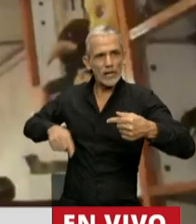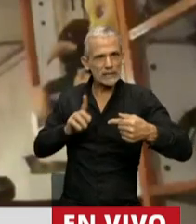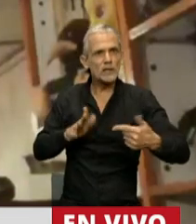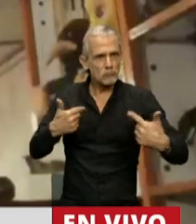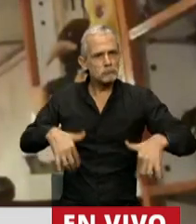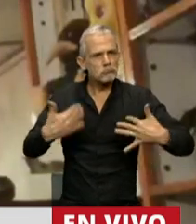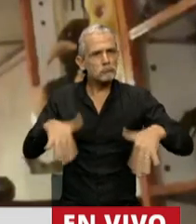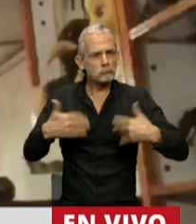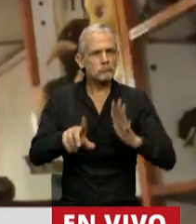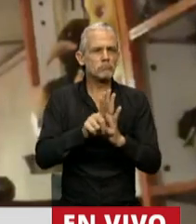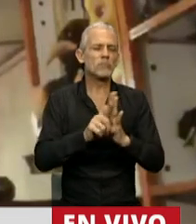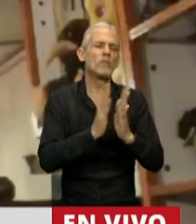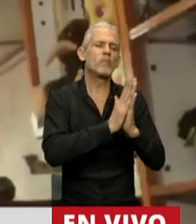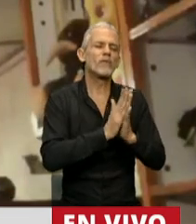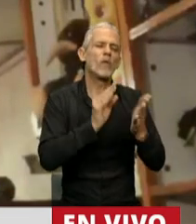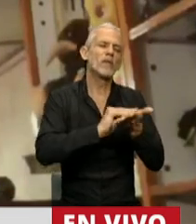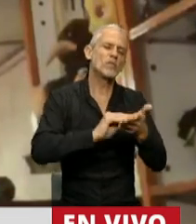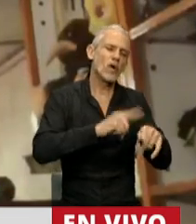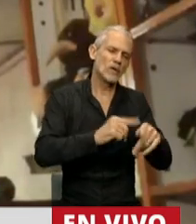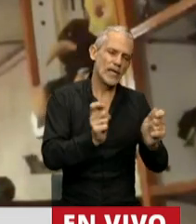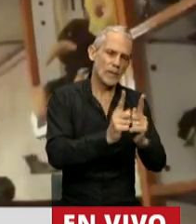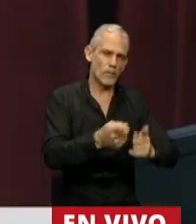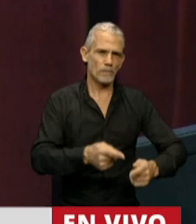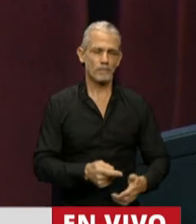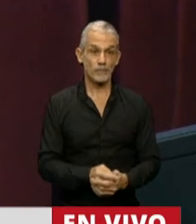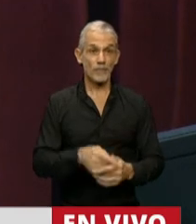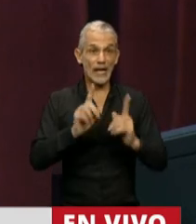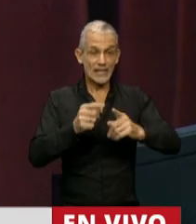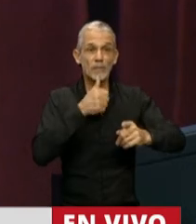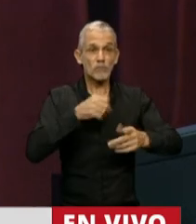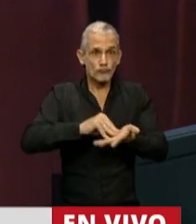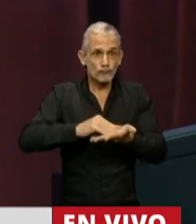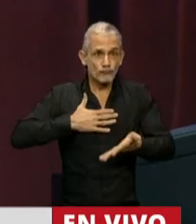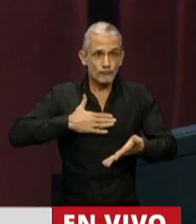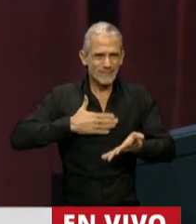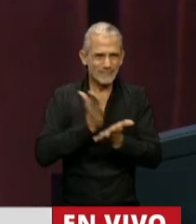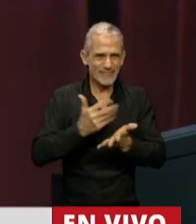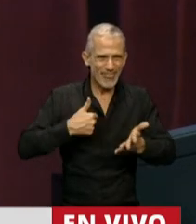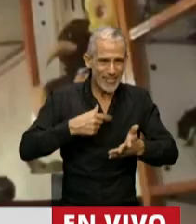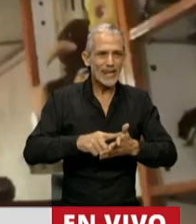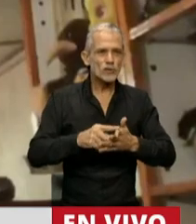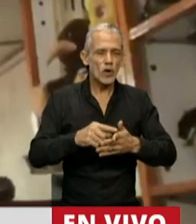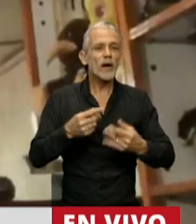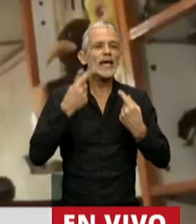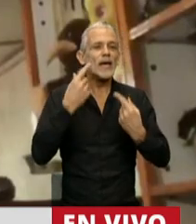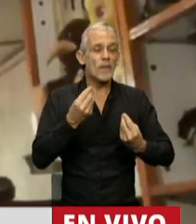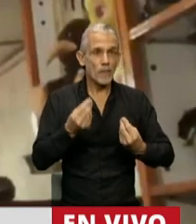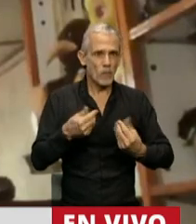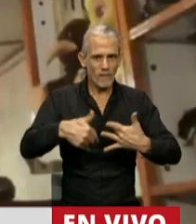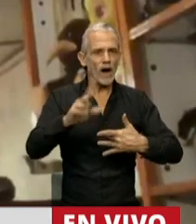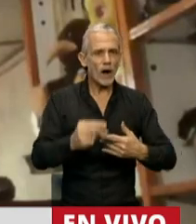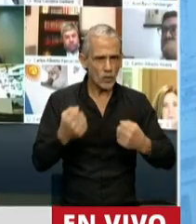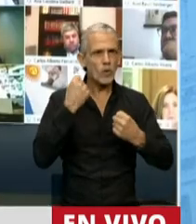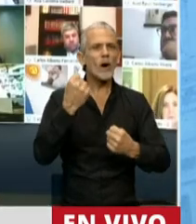Celebro este logro... Diputado, le pido que vaya redondeando, por favor. extensión y soberanía territorial y prevé un auspicioso